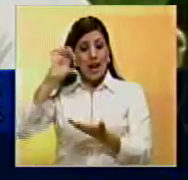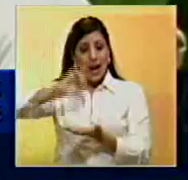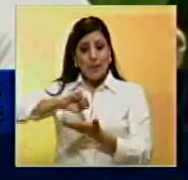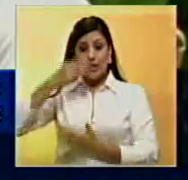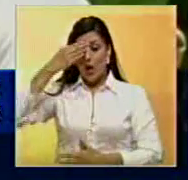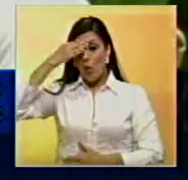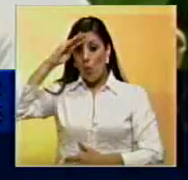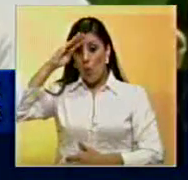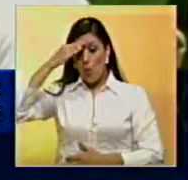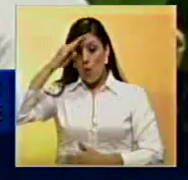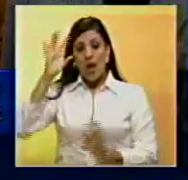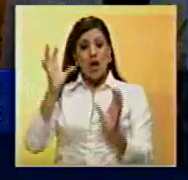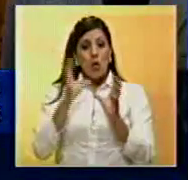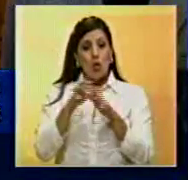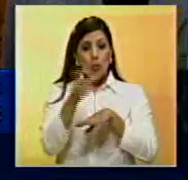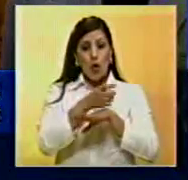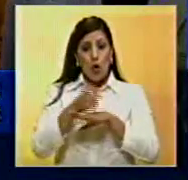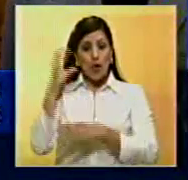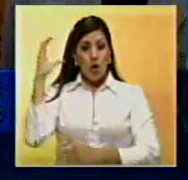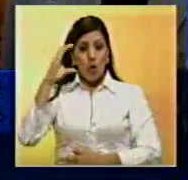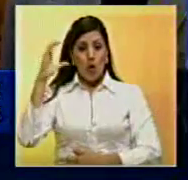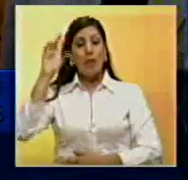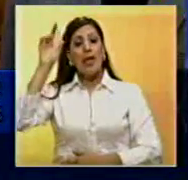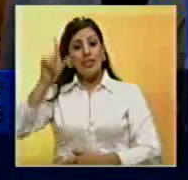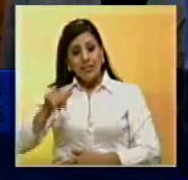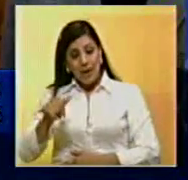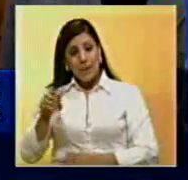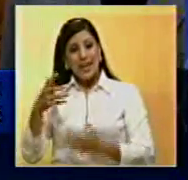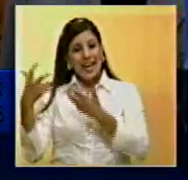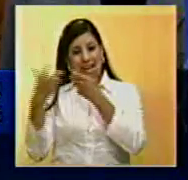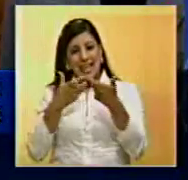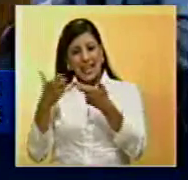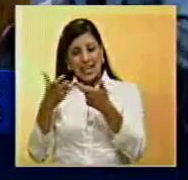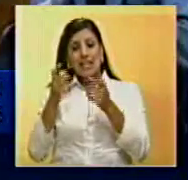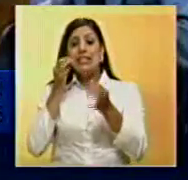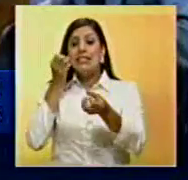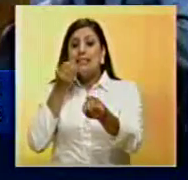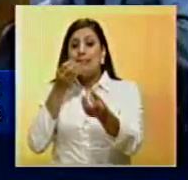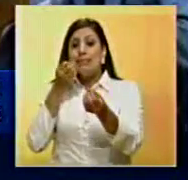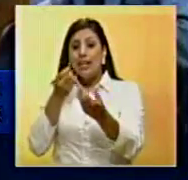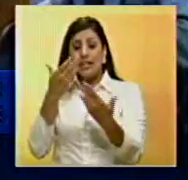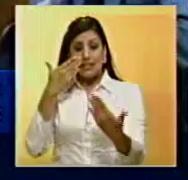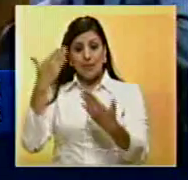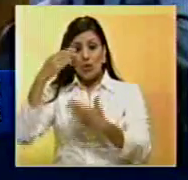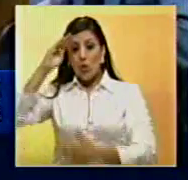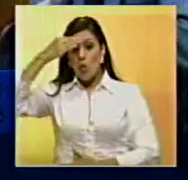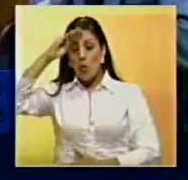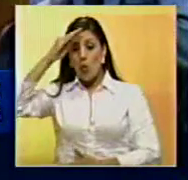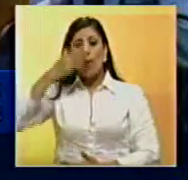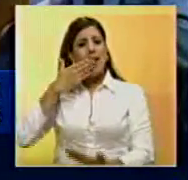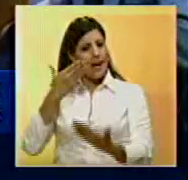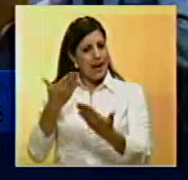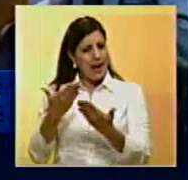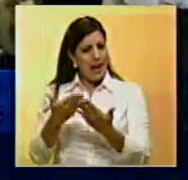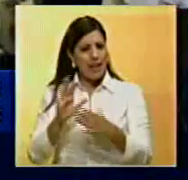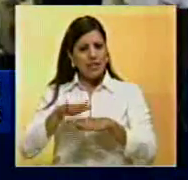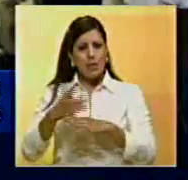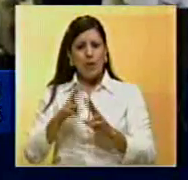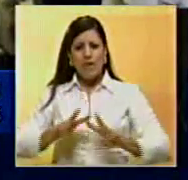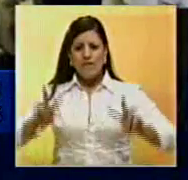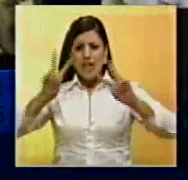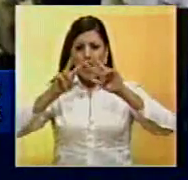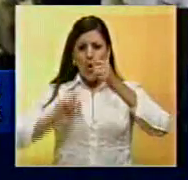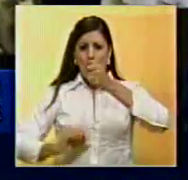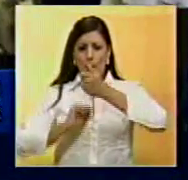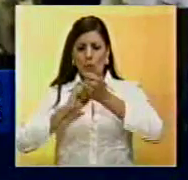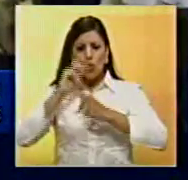cubana. Tanto la delegación del gobierno colombiano como la de la guerrilla expresaron al mandatario cubano su agradecimiento por su valioso